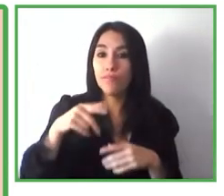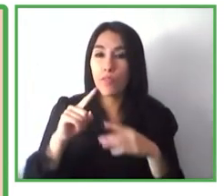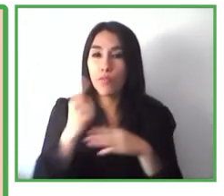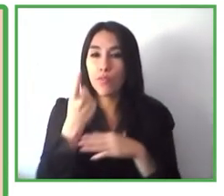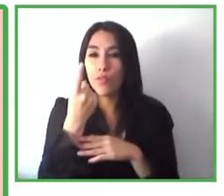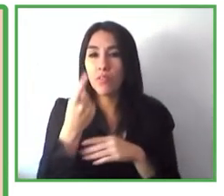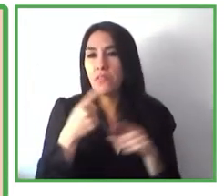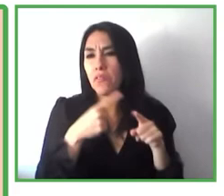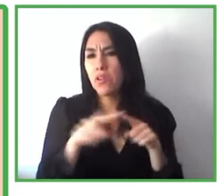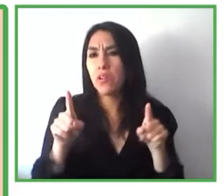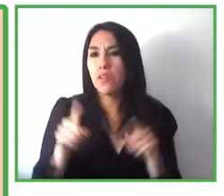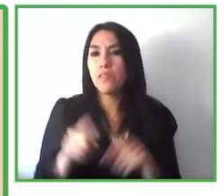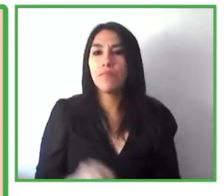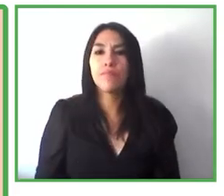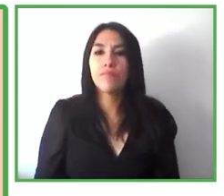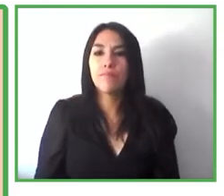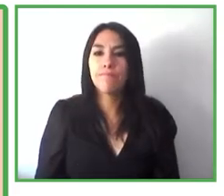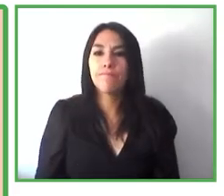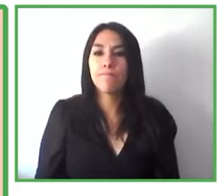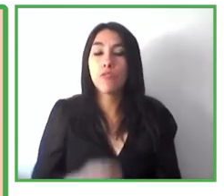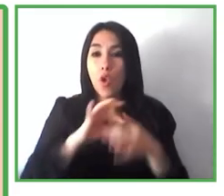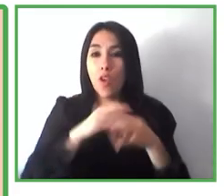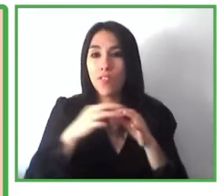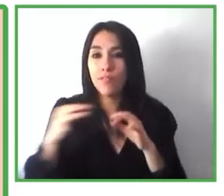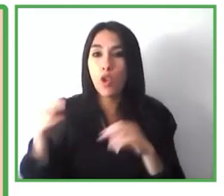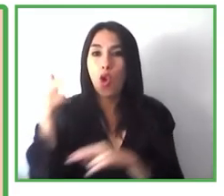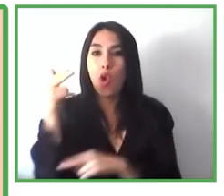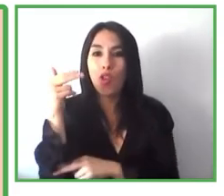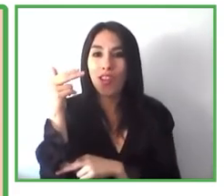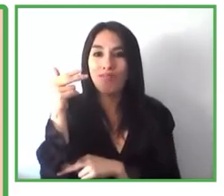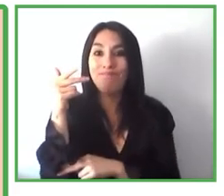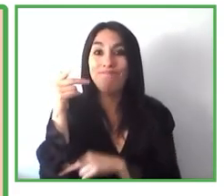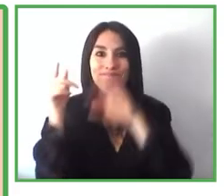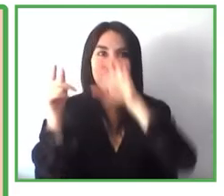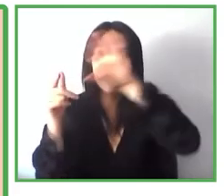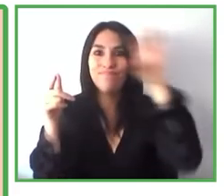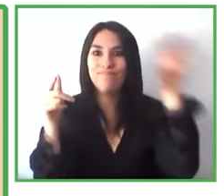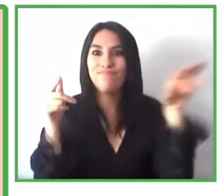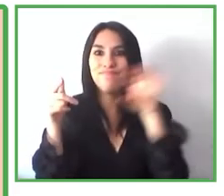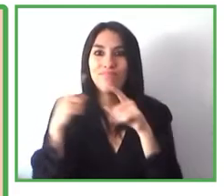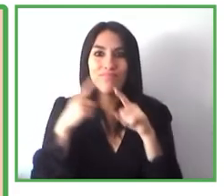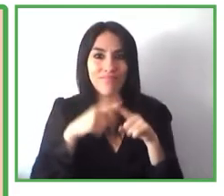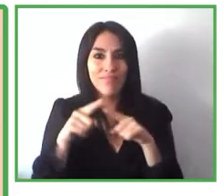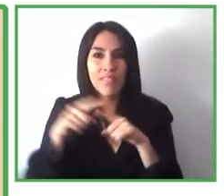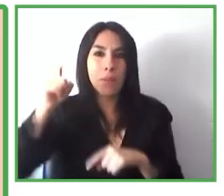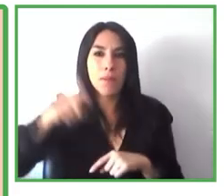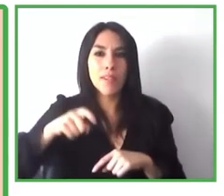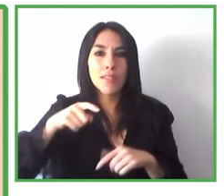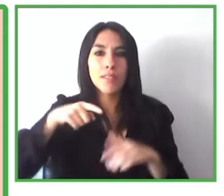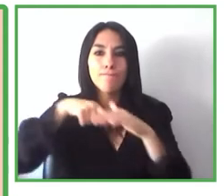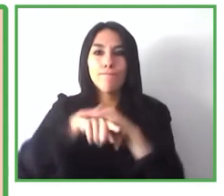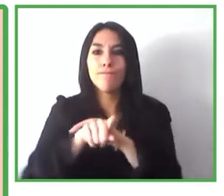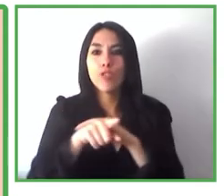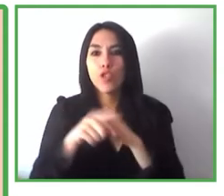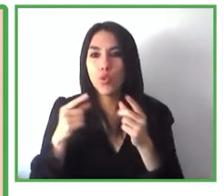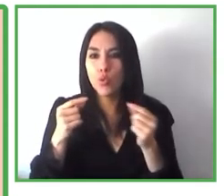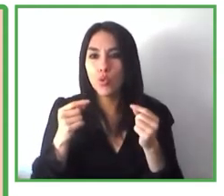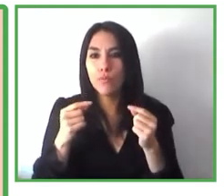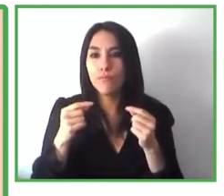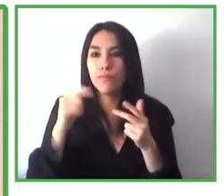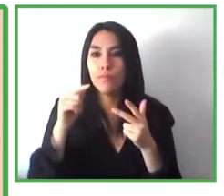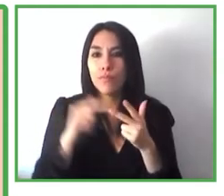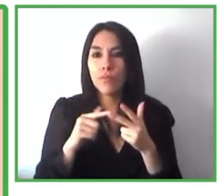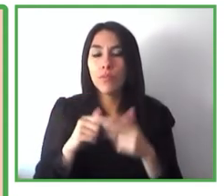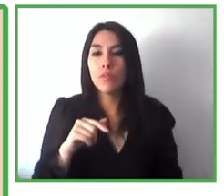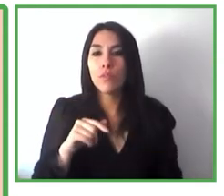ellos con diferentes necesidades de accesibilidad aquí vemos otras cuatro concept rooms que hemos co-creado durante el 2020 y que también